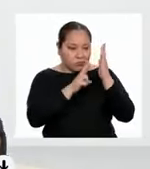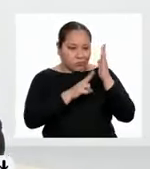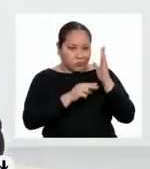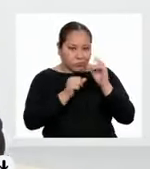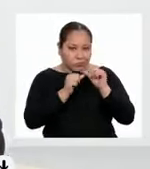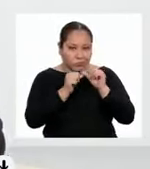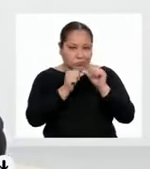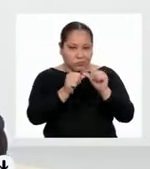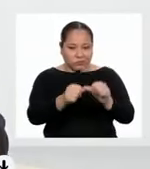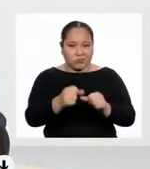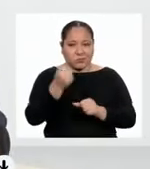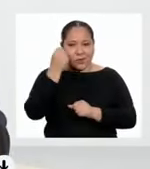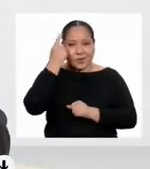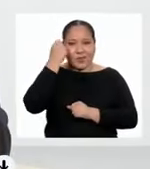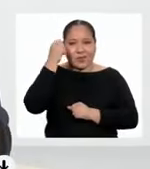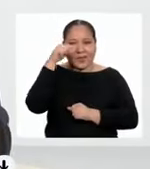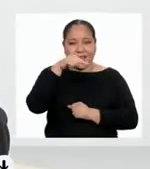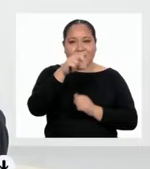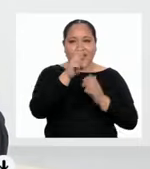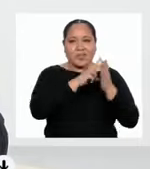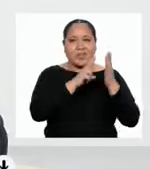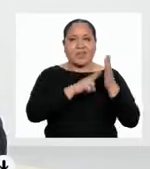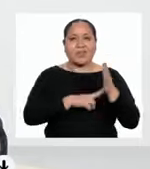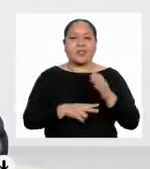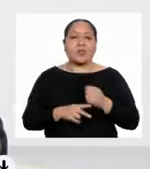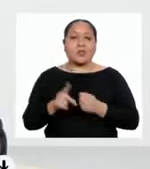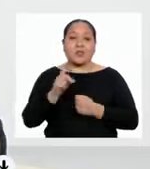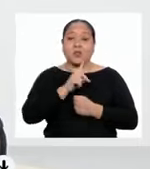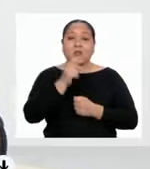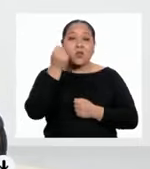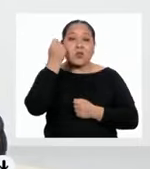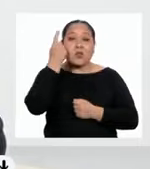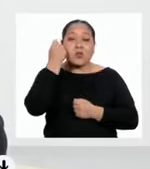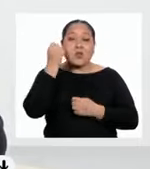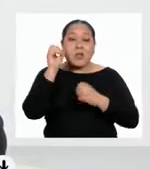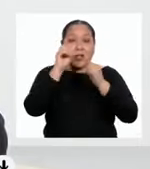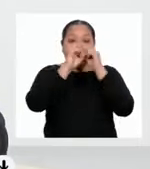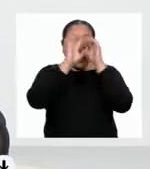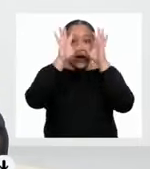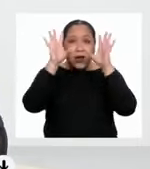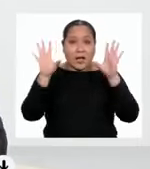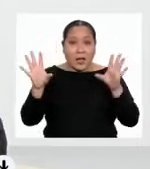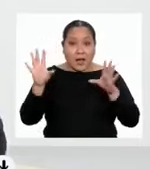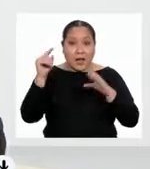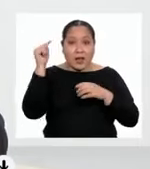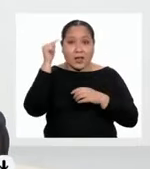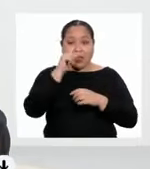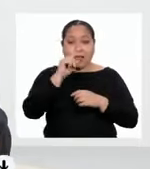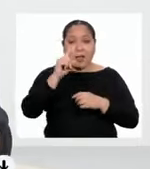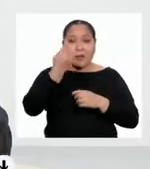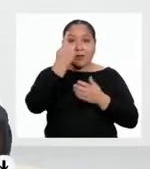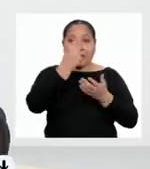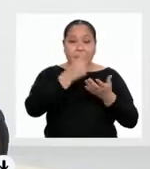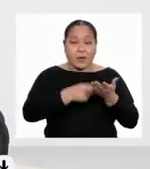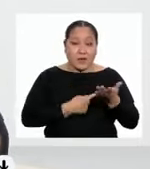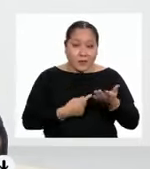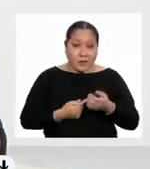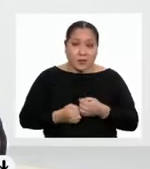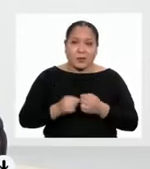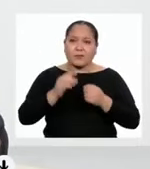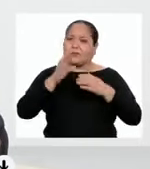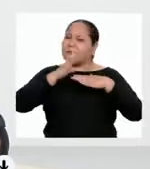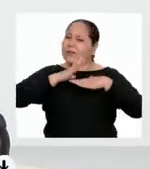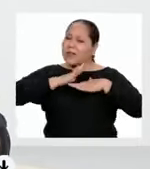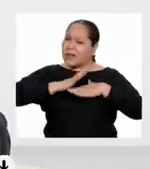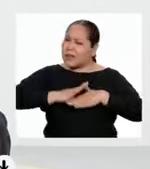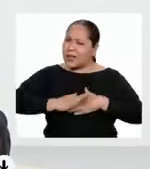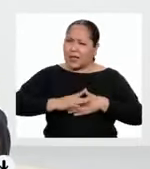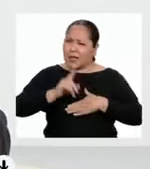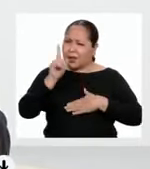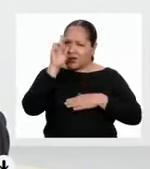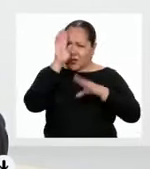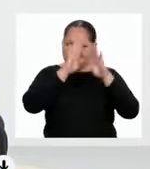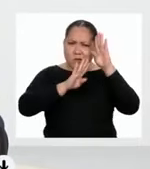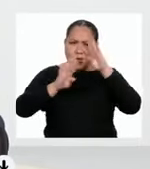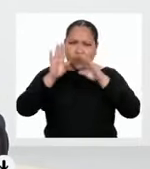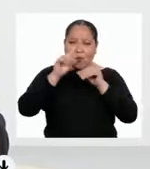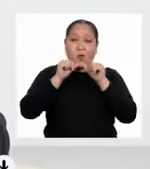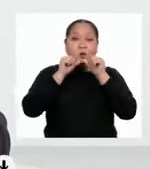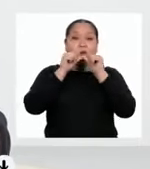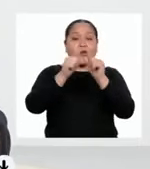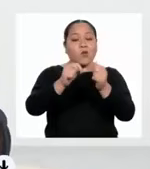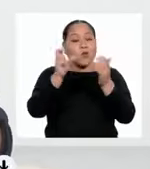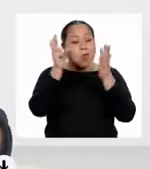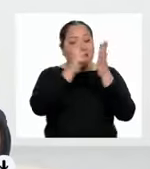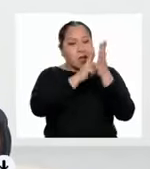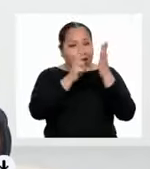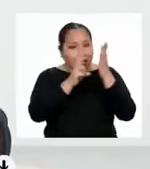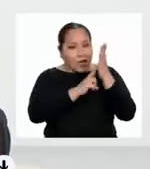la comprensión del texto. Si no se entiende con claridad la primera vez, no se desanimen. Sigan